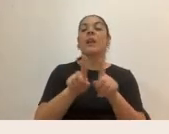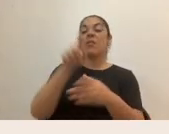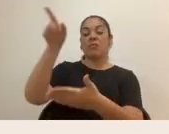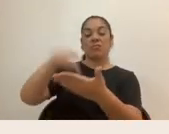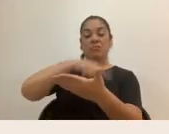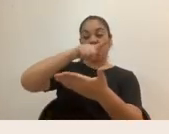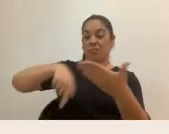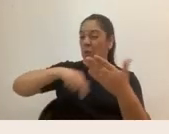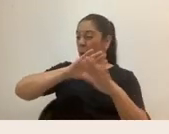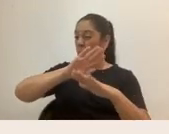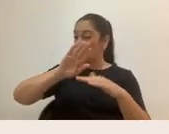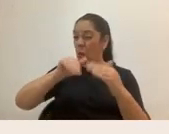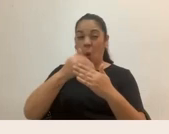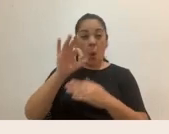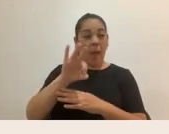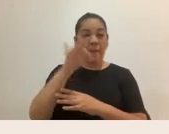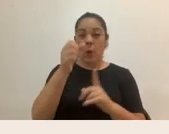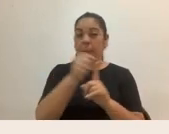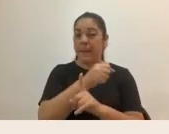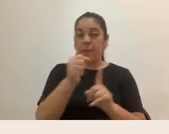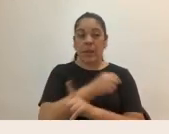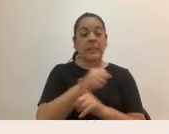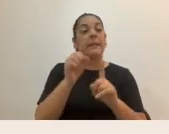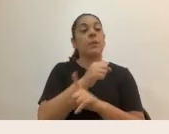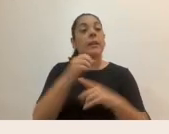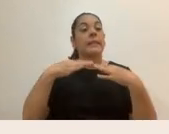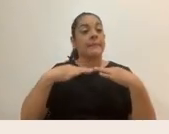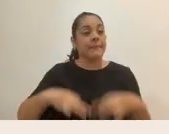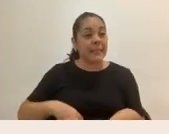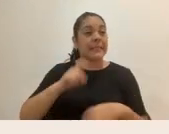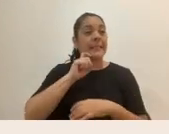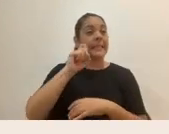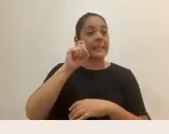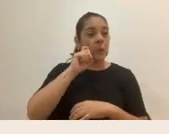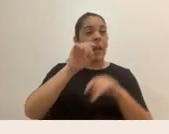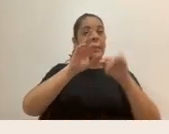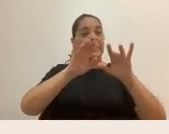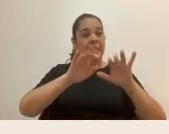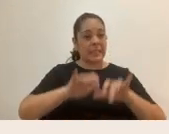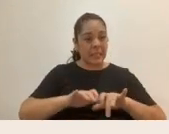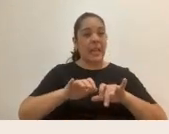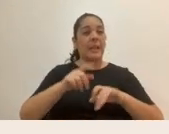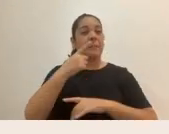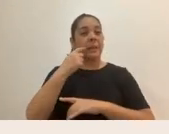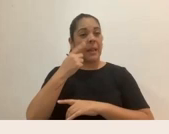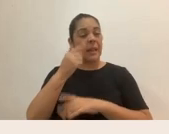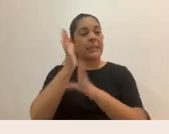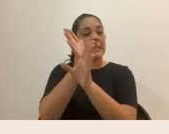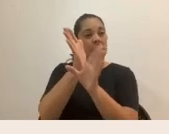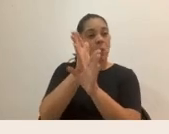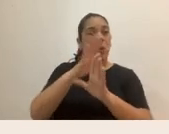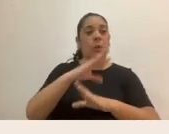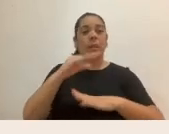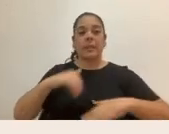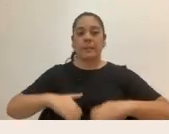violencia y acá llámese violencia física, sexual, digital, patrimonial, psicológica y emocional.